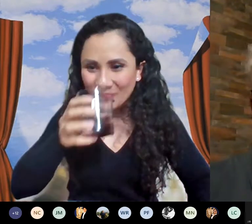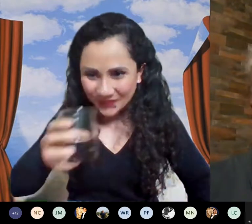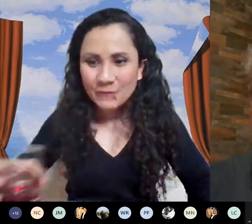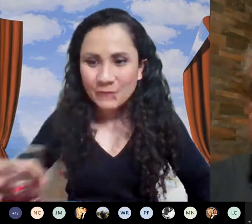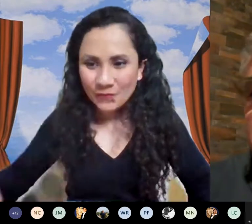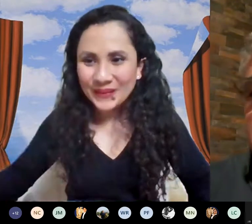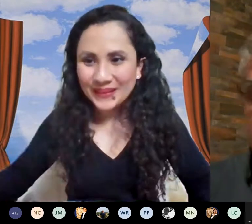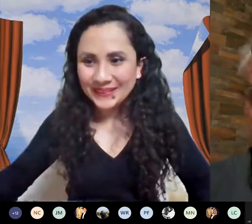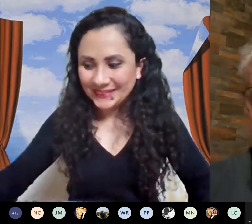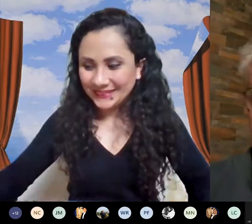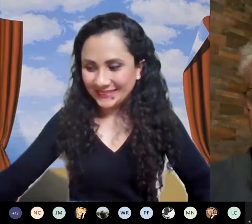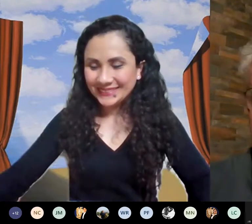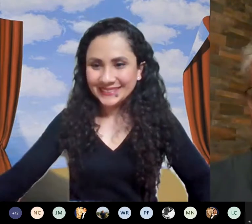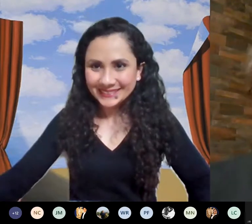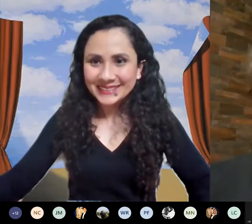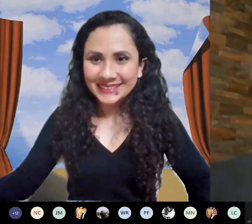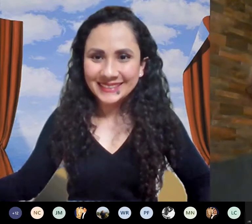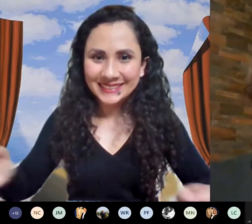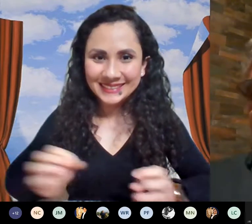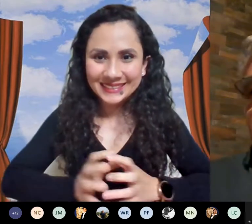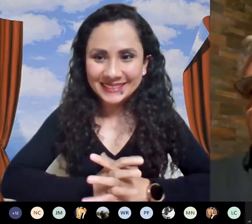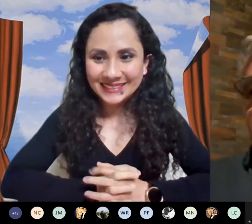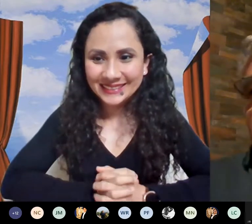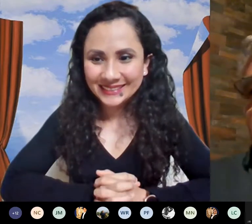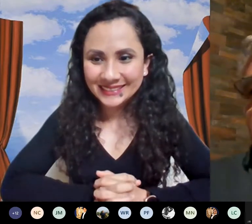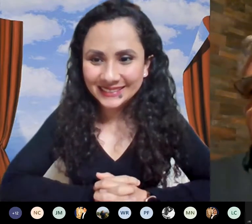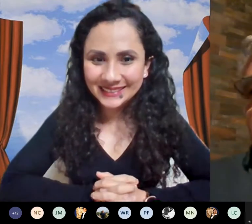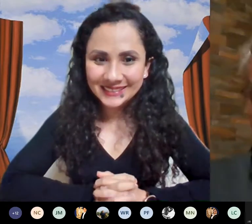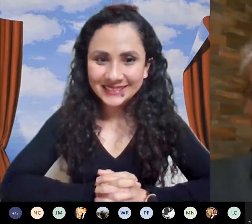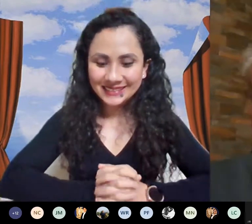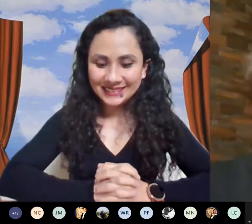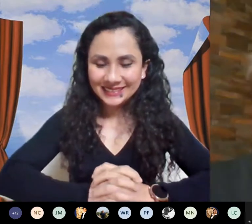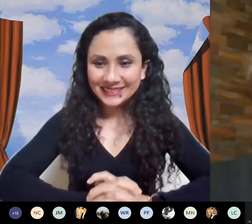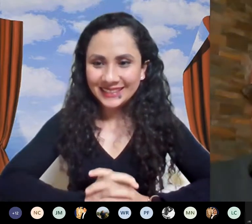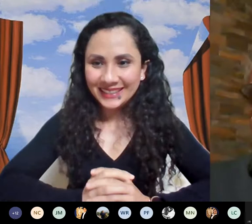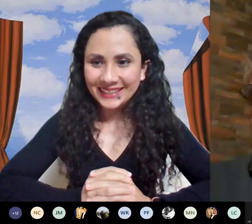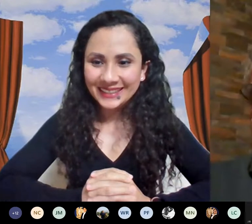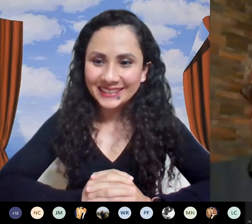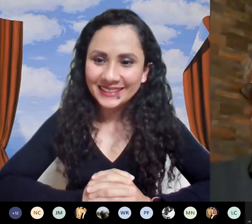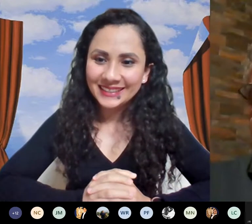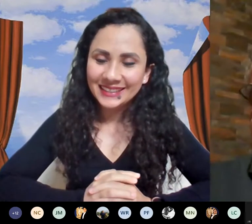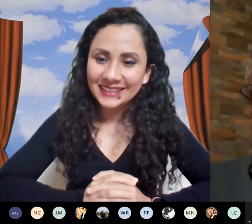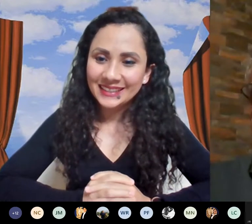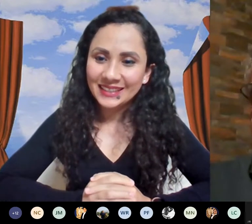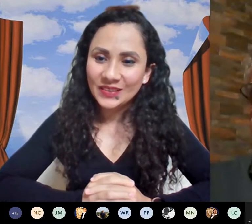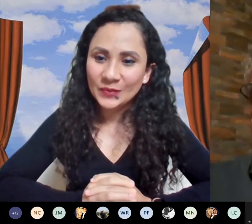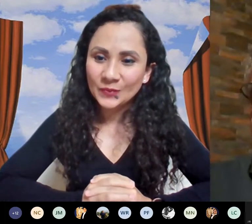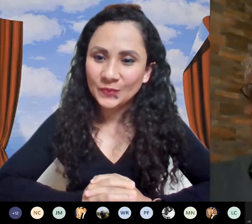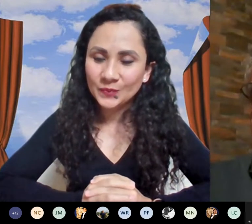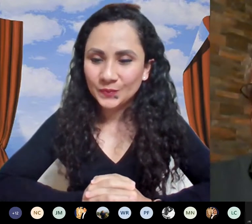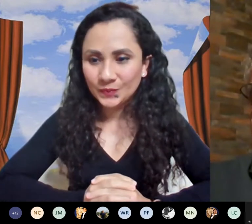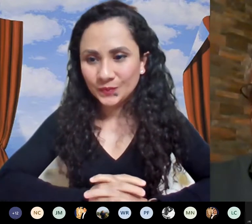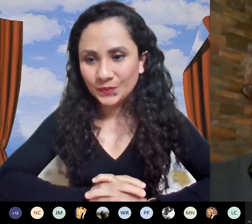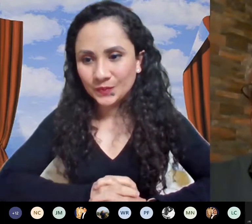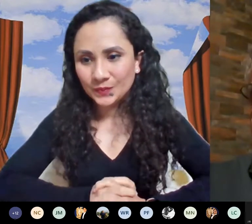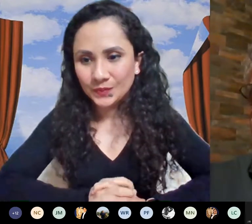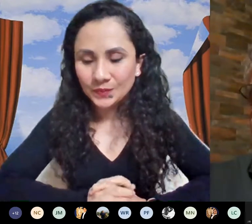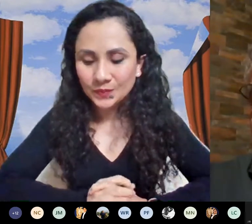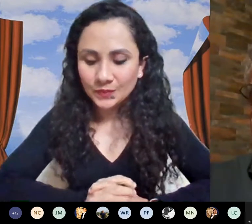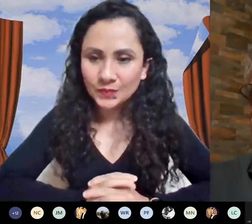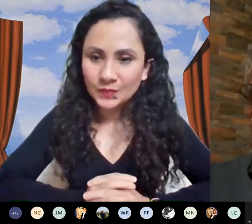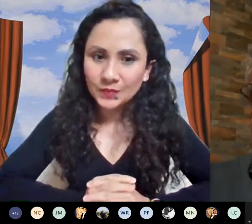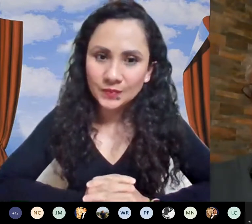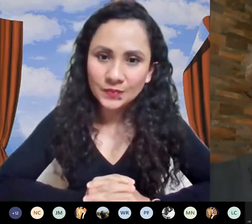doctora por la por la exposición y gracias también por organizar esto Doctora actualmente estoy trabajando